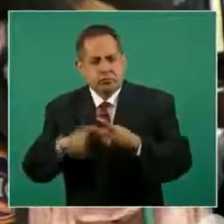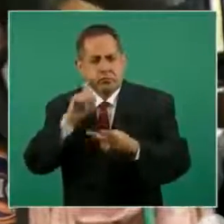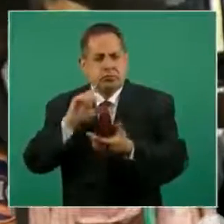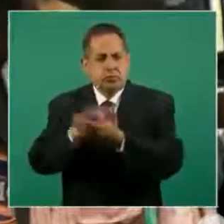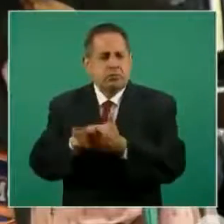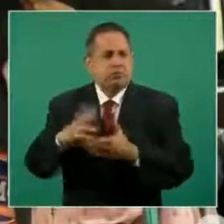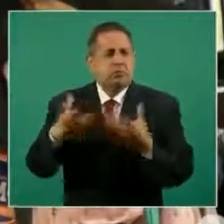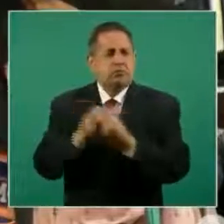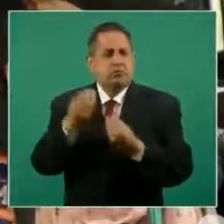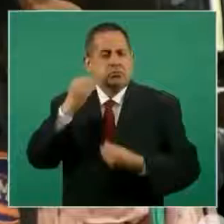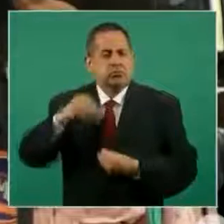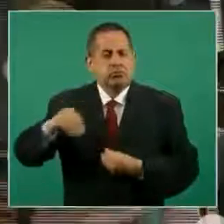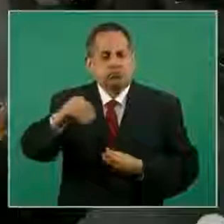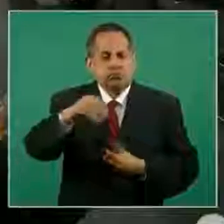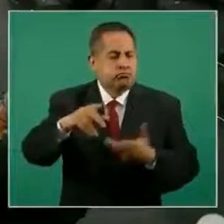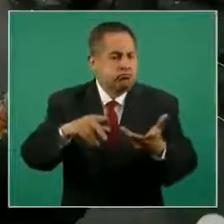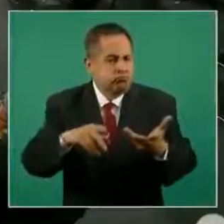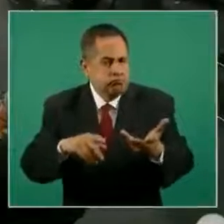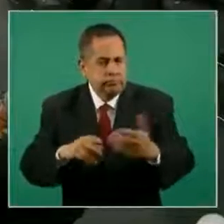esposa en la gira?